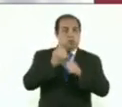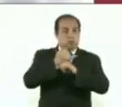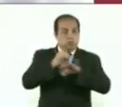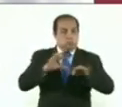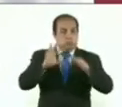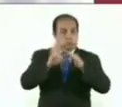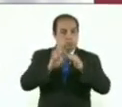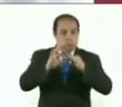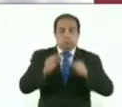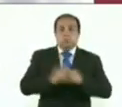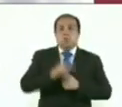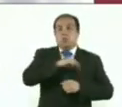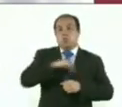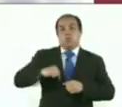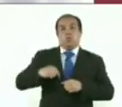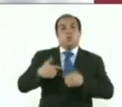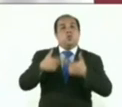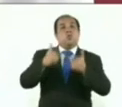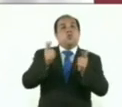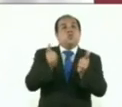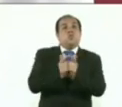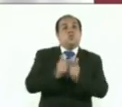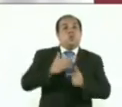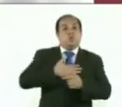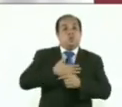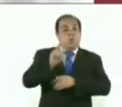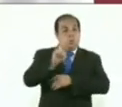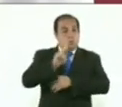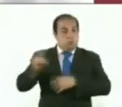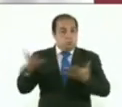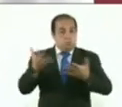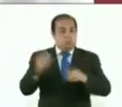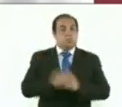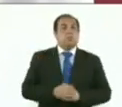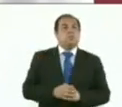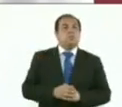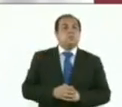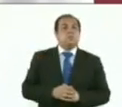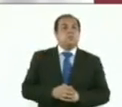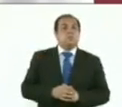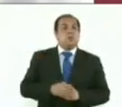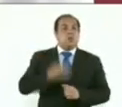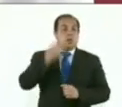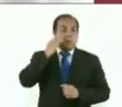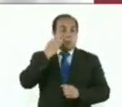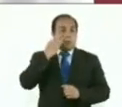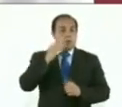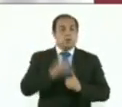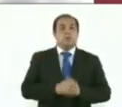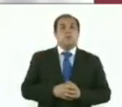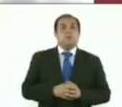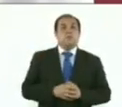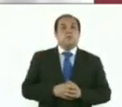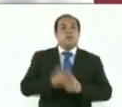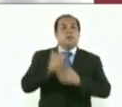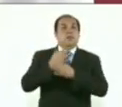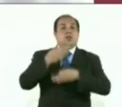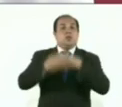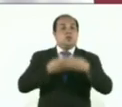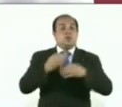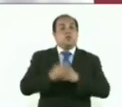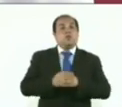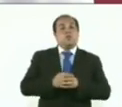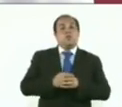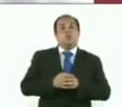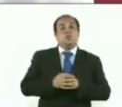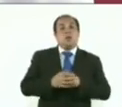Nuestro movimiento, yo hice una publicación en el Facebook, en donde decía todas las